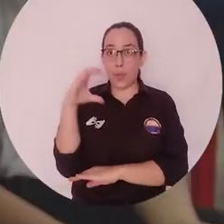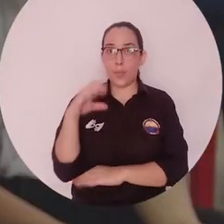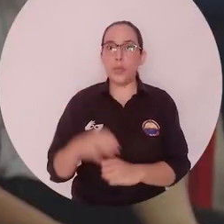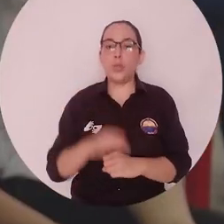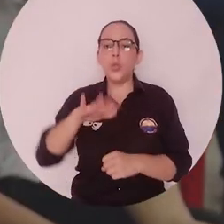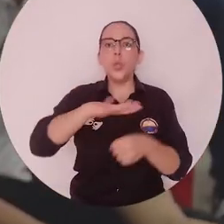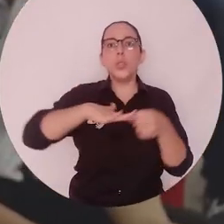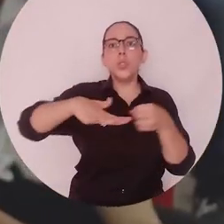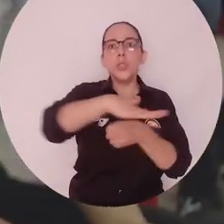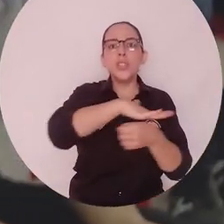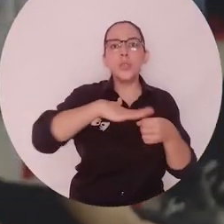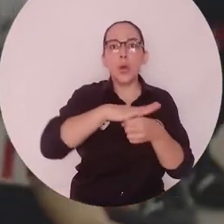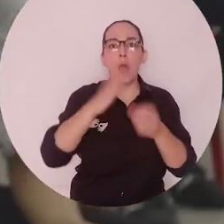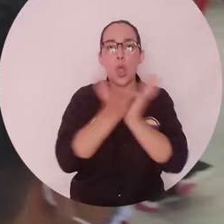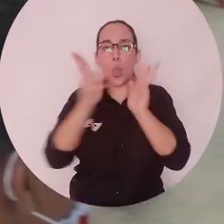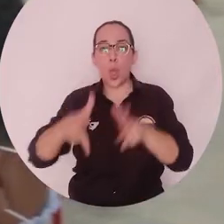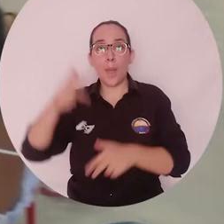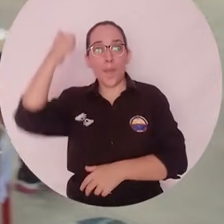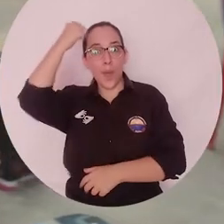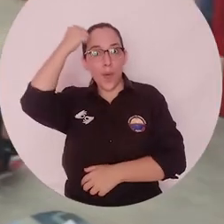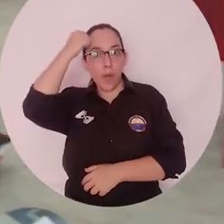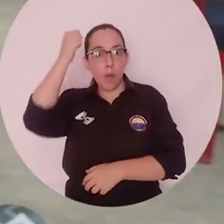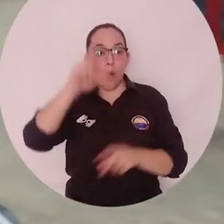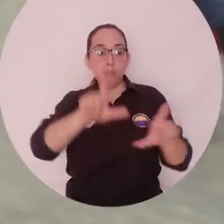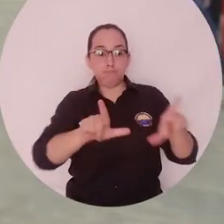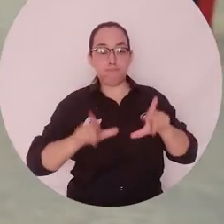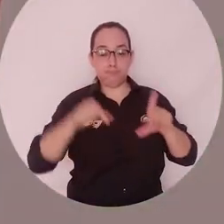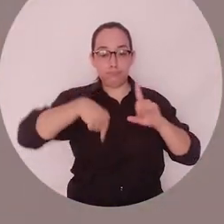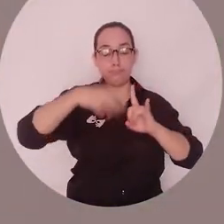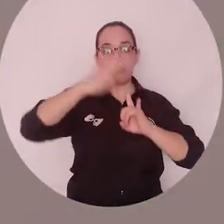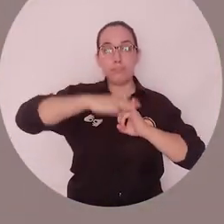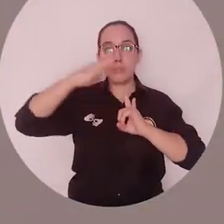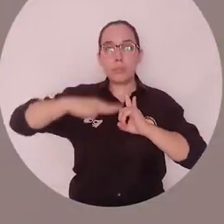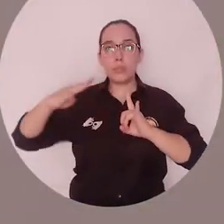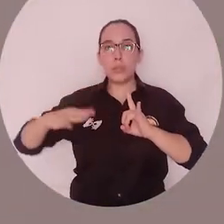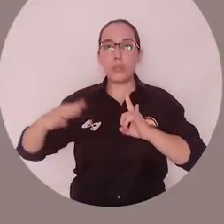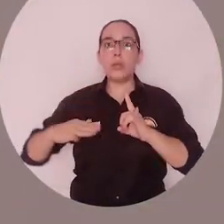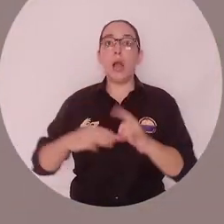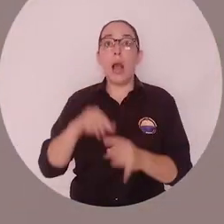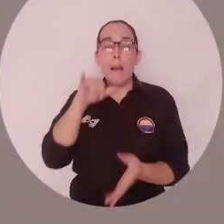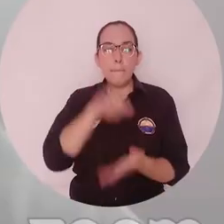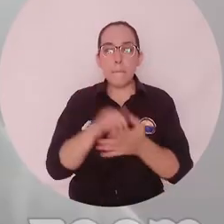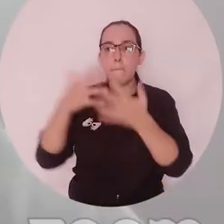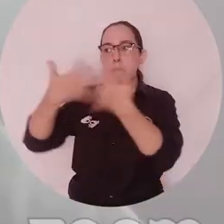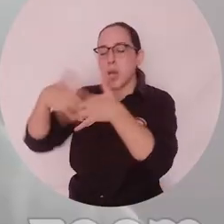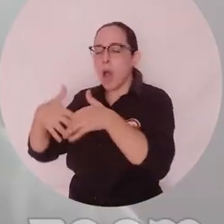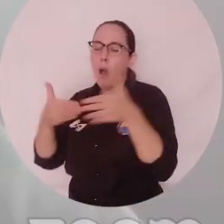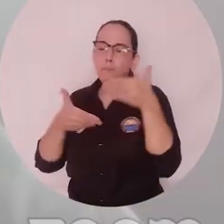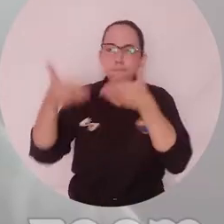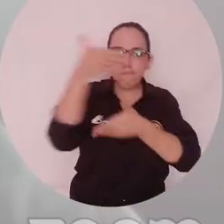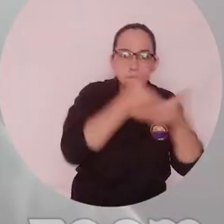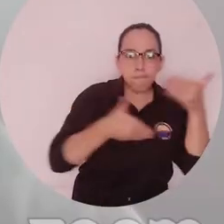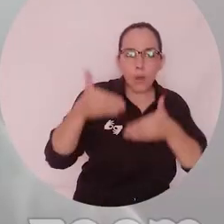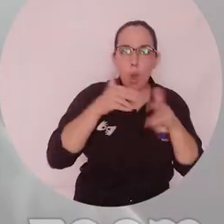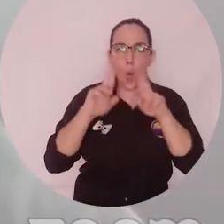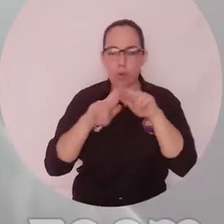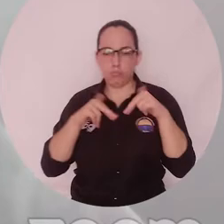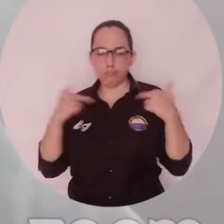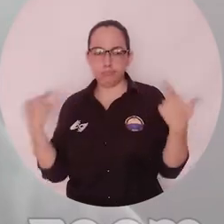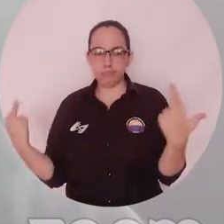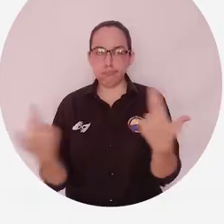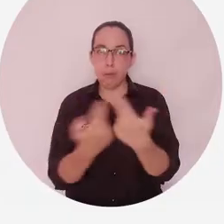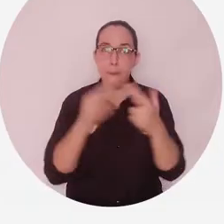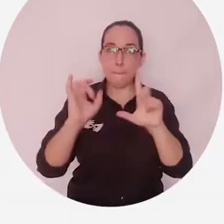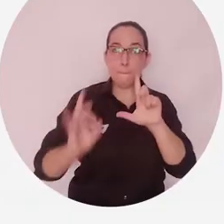que estudiantes, docentes y graduados de la Universidad del Magdalena, así como empresarios y analistas, se reunieran de manera virtual en el